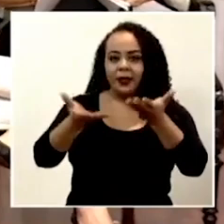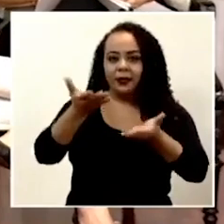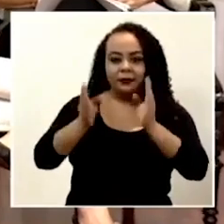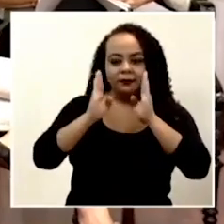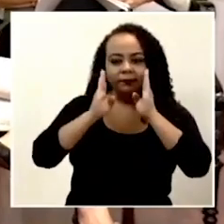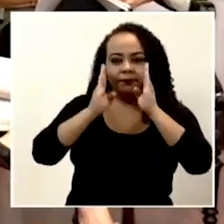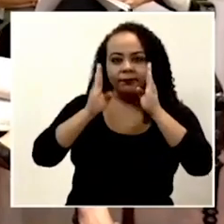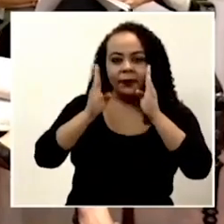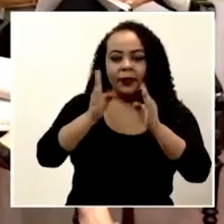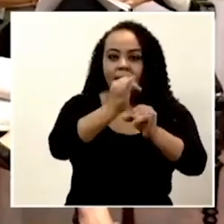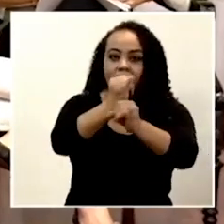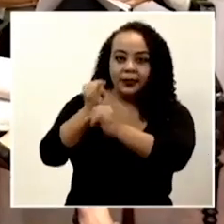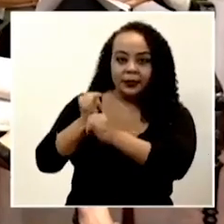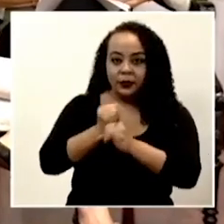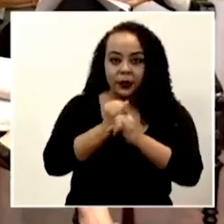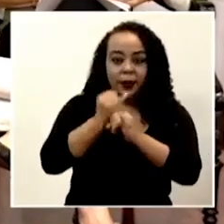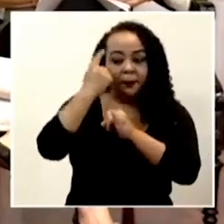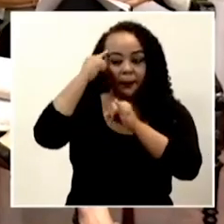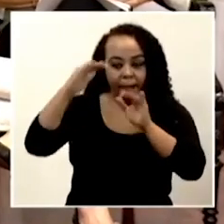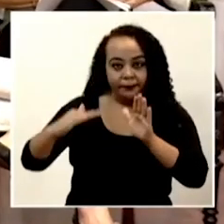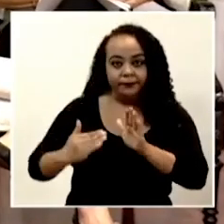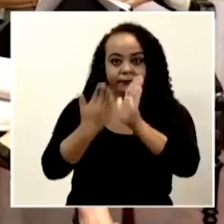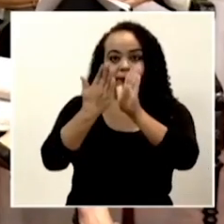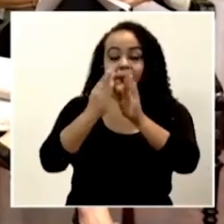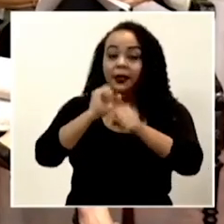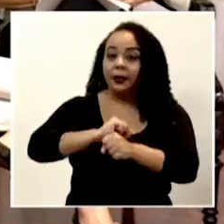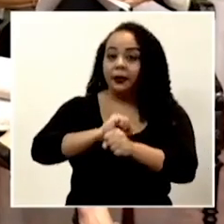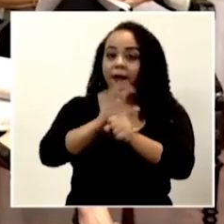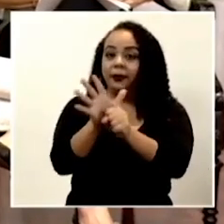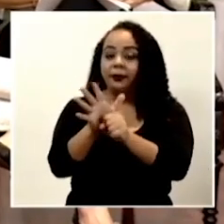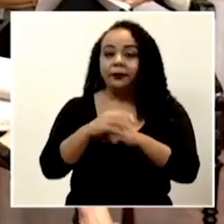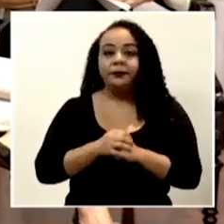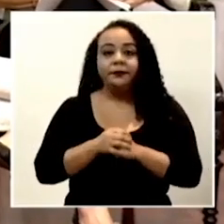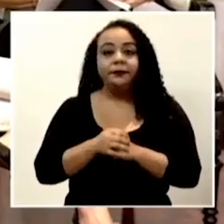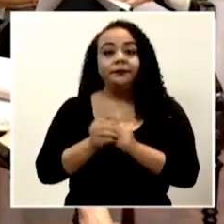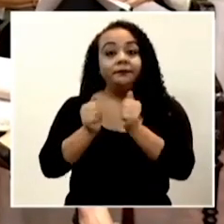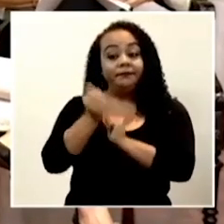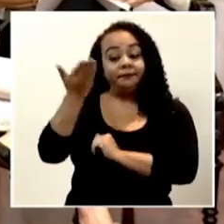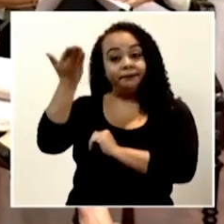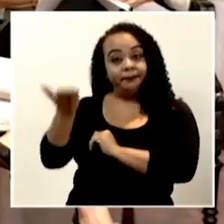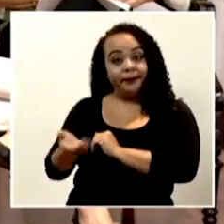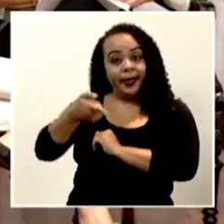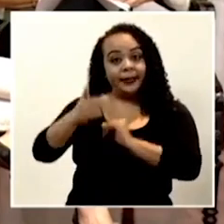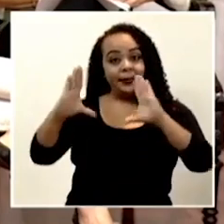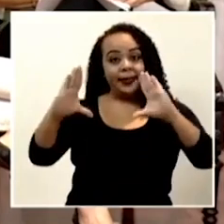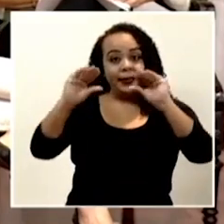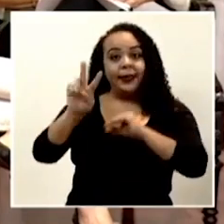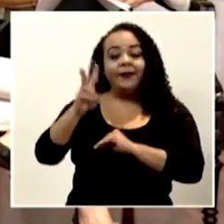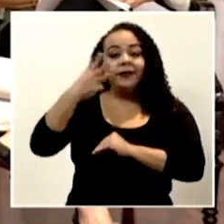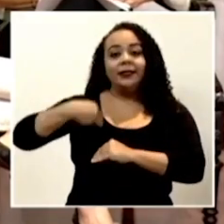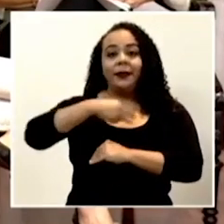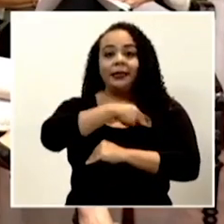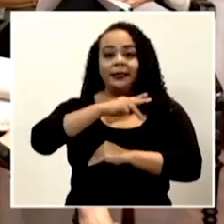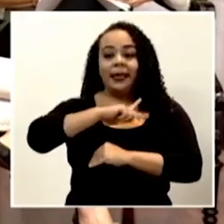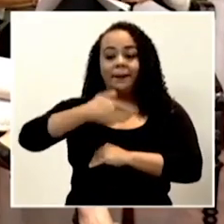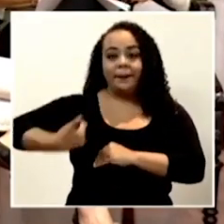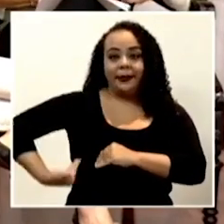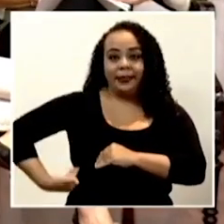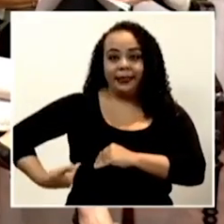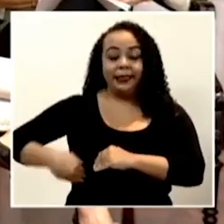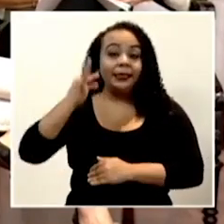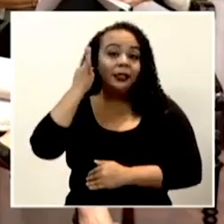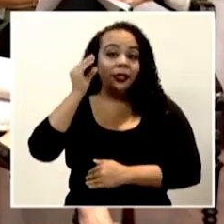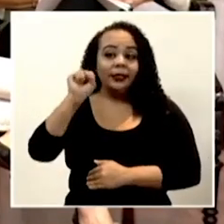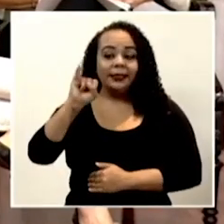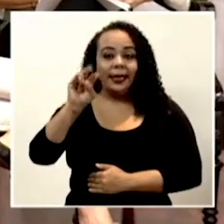atención institucional para enfrentar el COVID-19. Nos acompañan esta tarde la viceministra de la presidencia, la señora